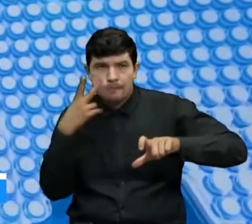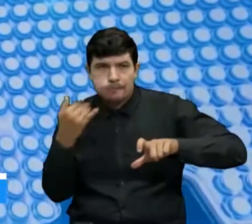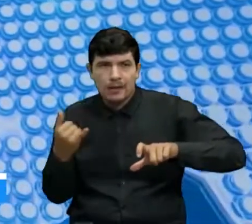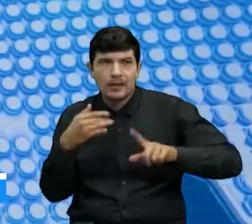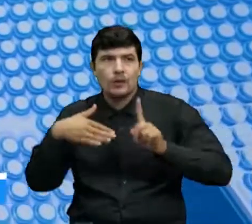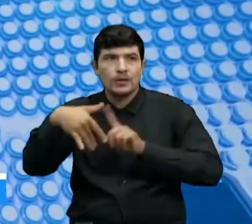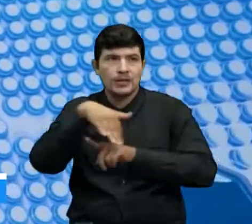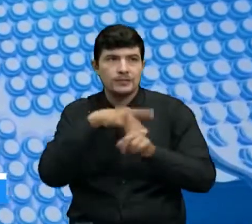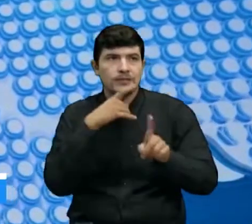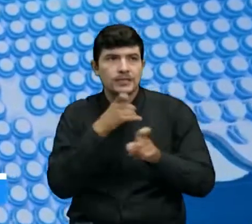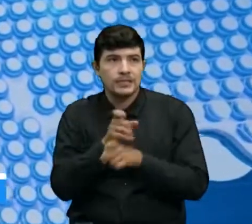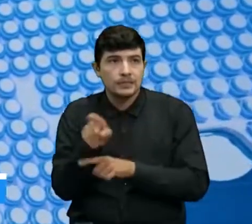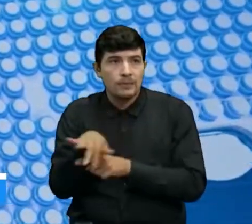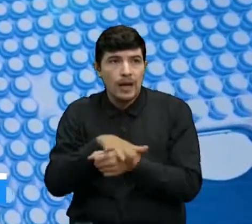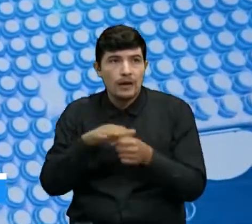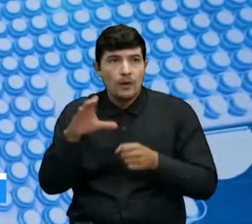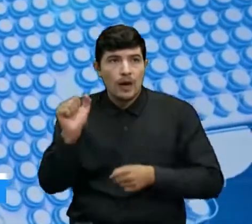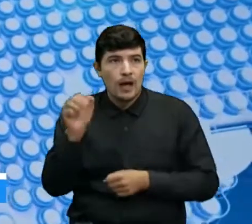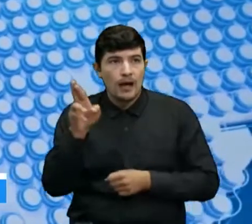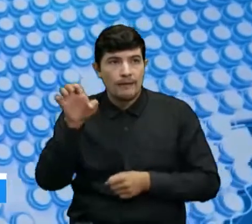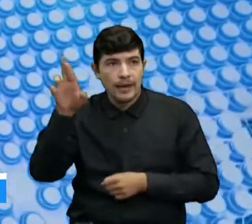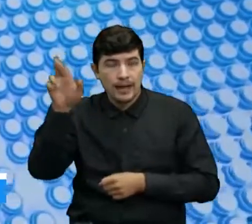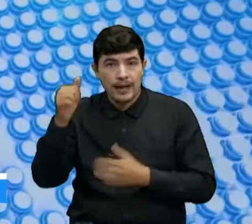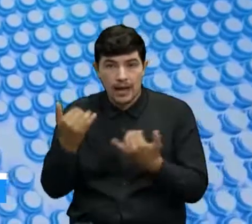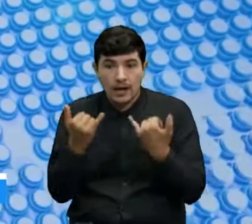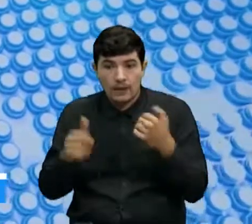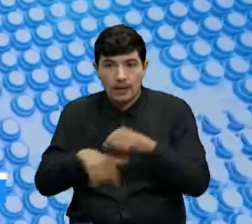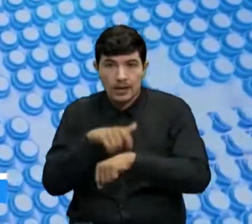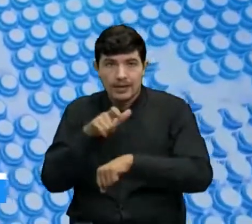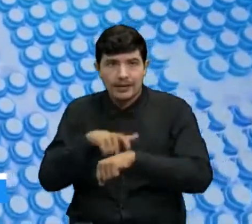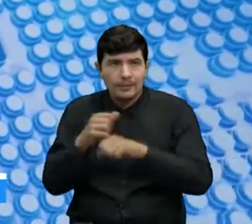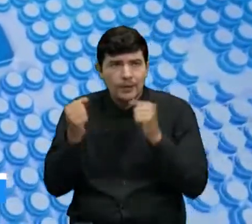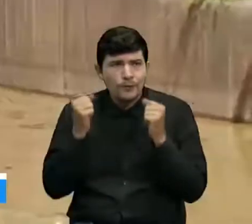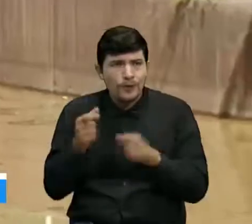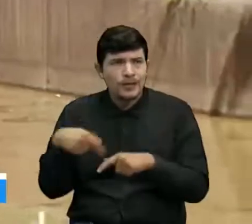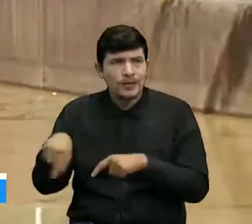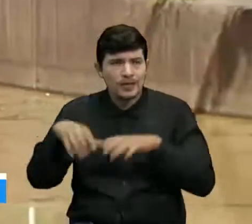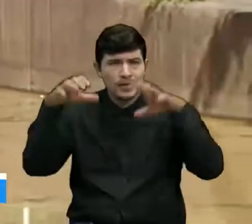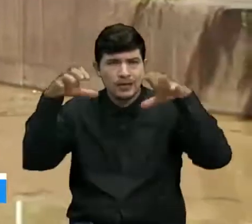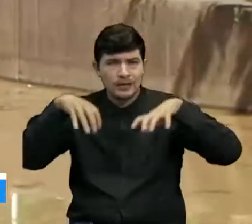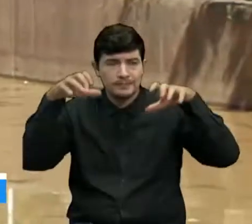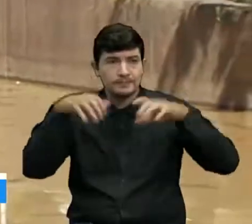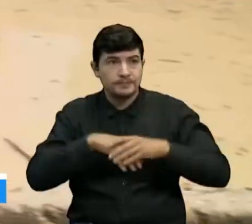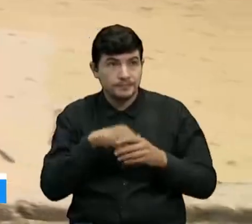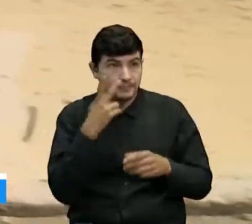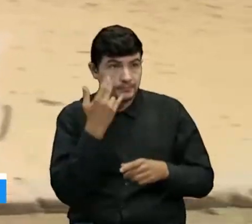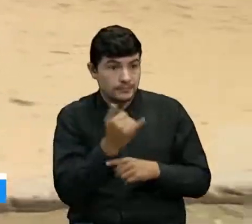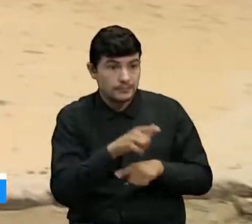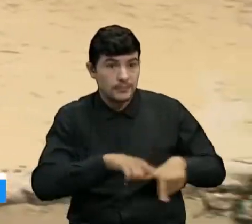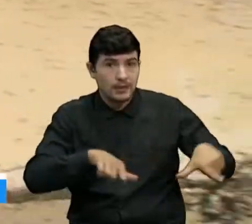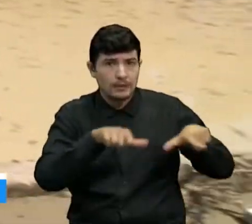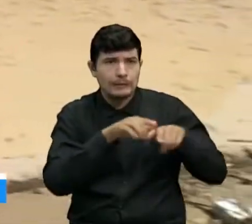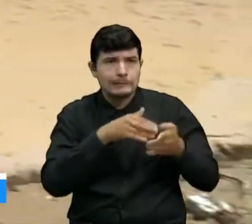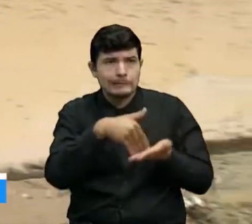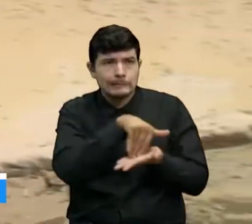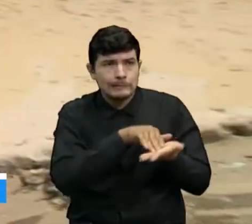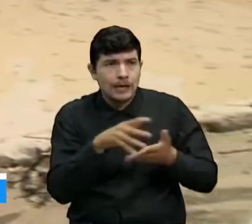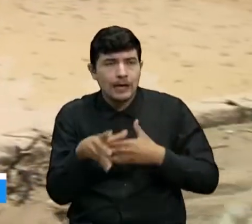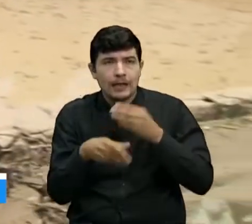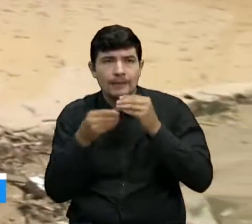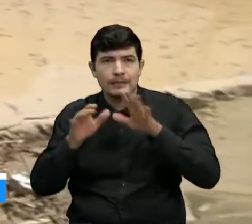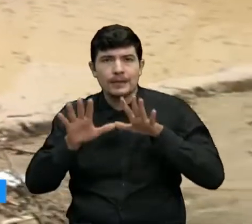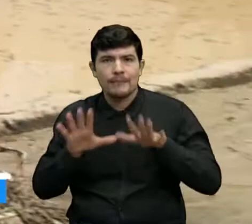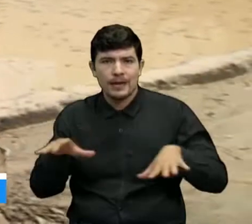es el panorama que registra el barrio La Cabrera en esta nueva temporada invernal que se vive en Cúcuta. La ubicación de este sector lo hace vulnerable y paraliza las